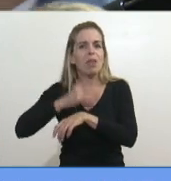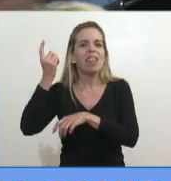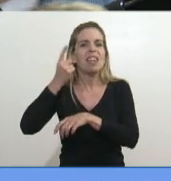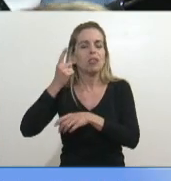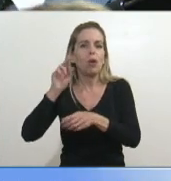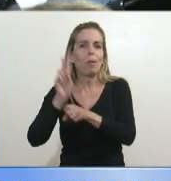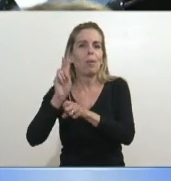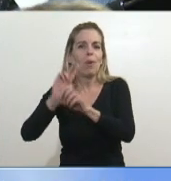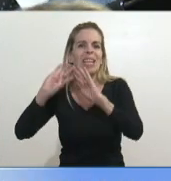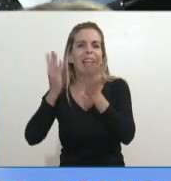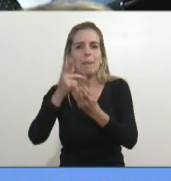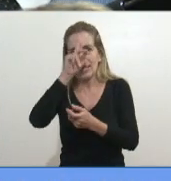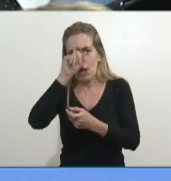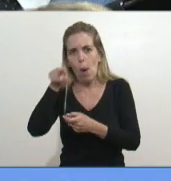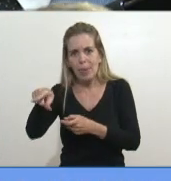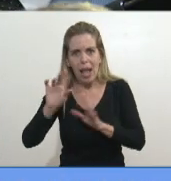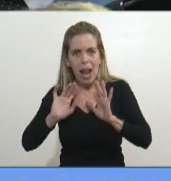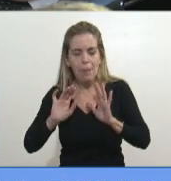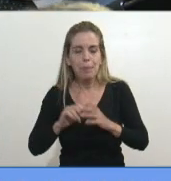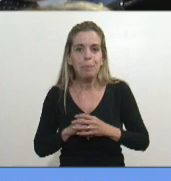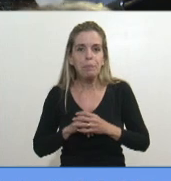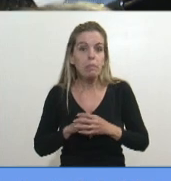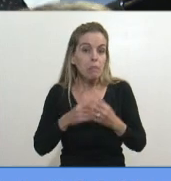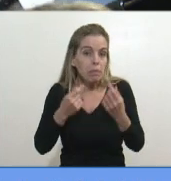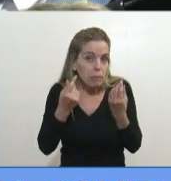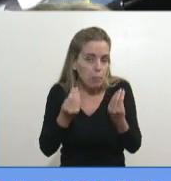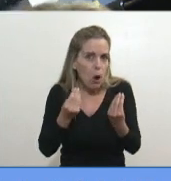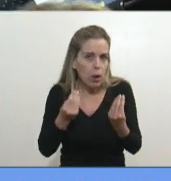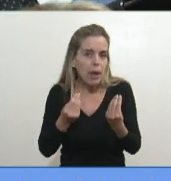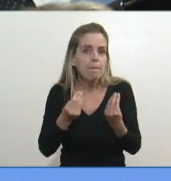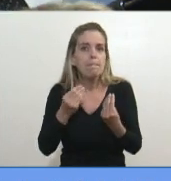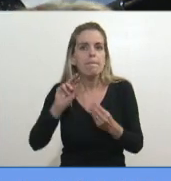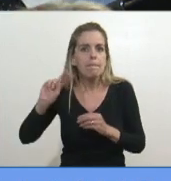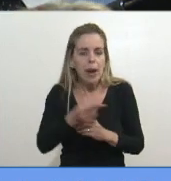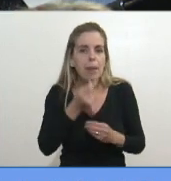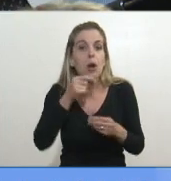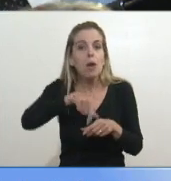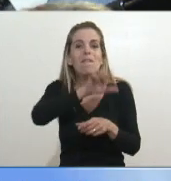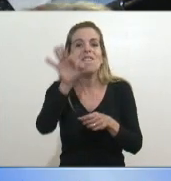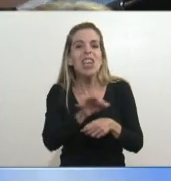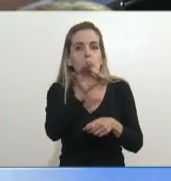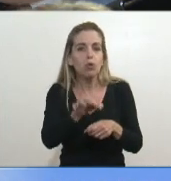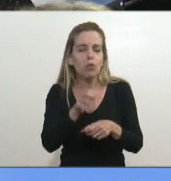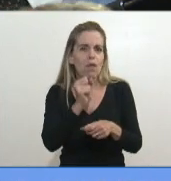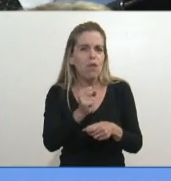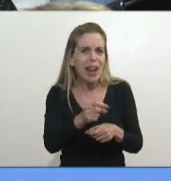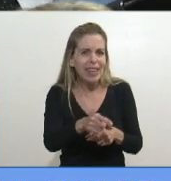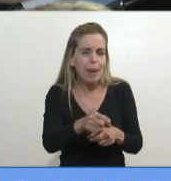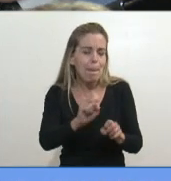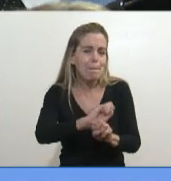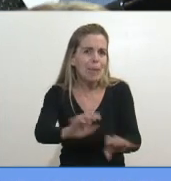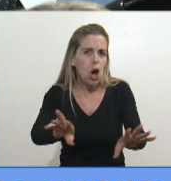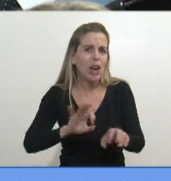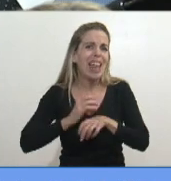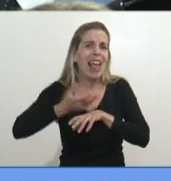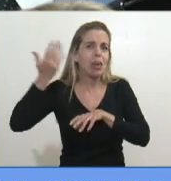Por distintas razones. Por tener un virus que es mucho más agresivo. Por el cansancio, porque somos seres